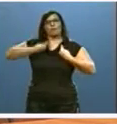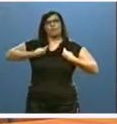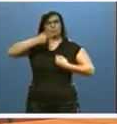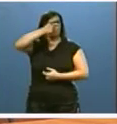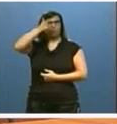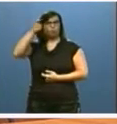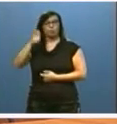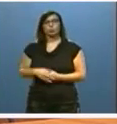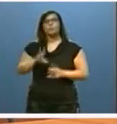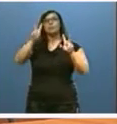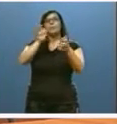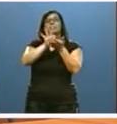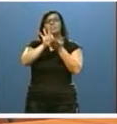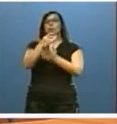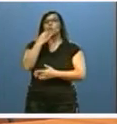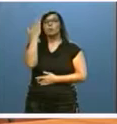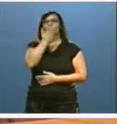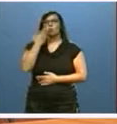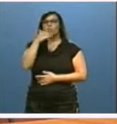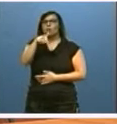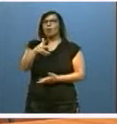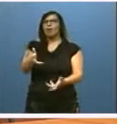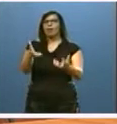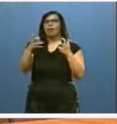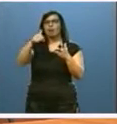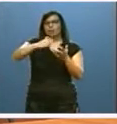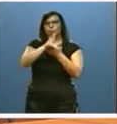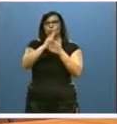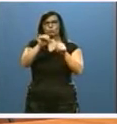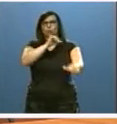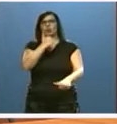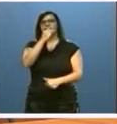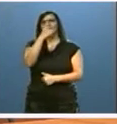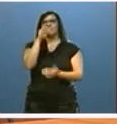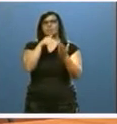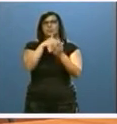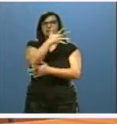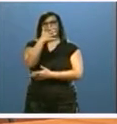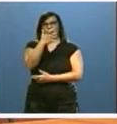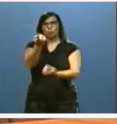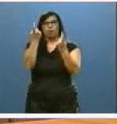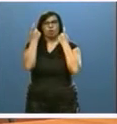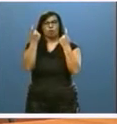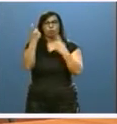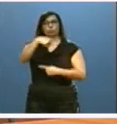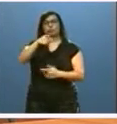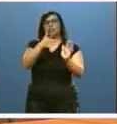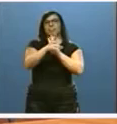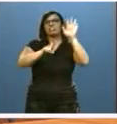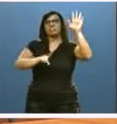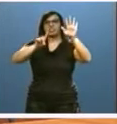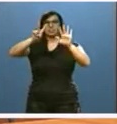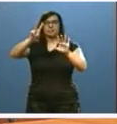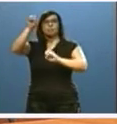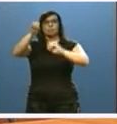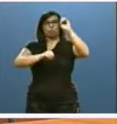cuanto al servicio de comedor escolar, en este curso se han beneficiado de ayudas casi 20.500 alumnos. Esto es el 67%